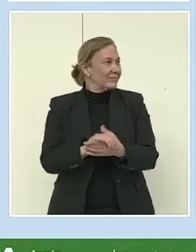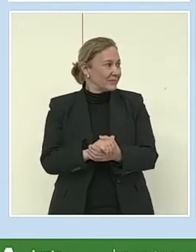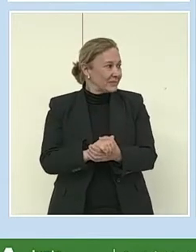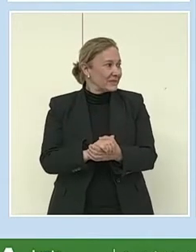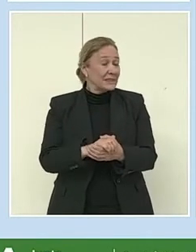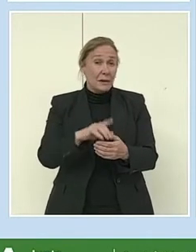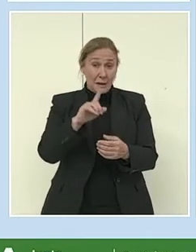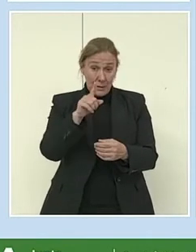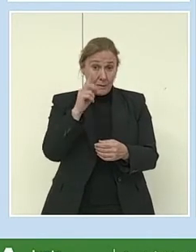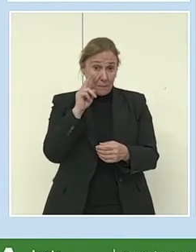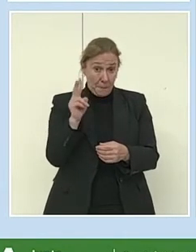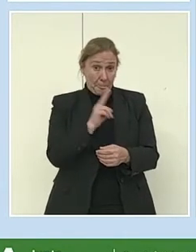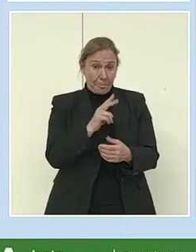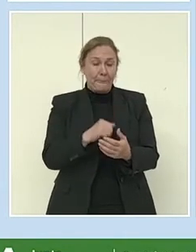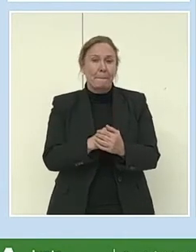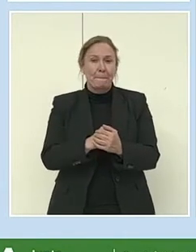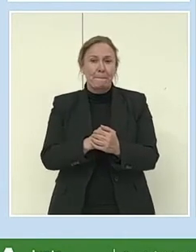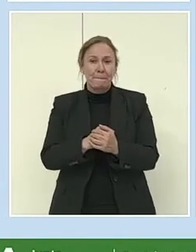Bien, en un primer momento